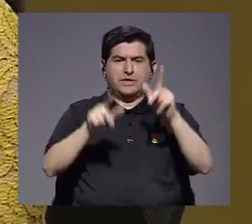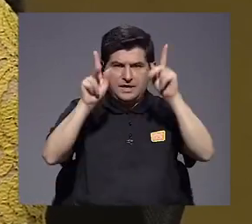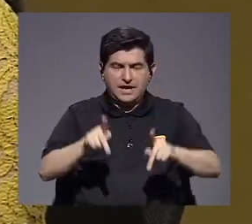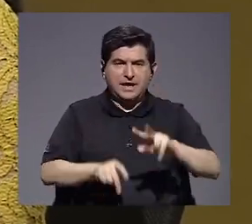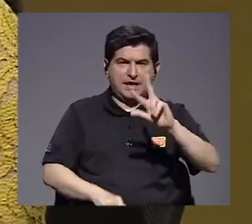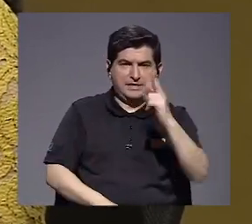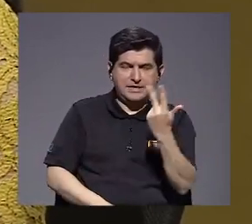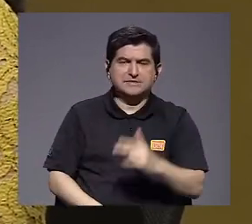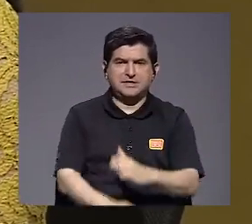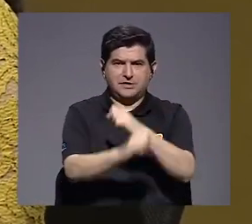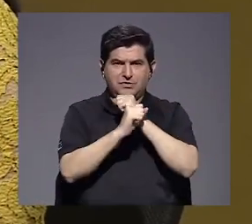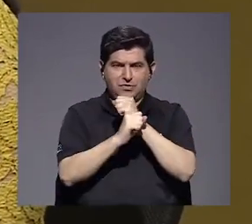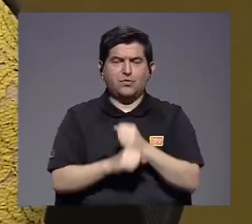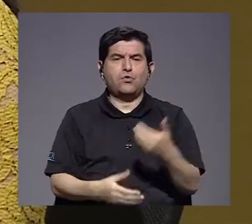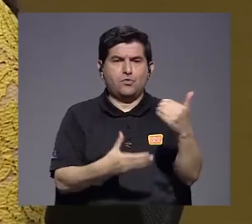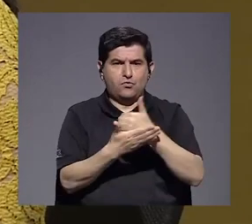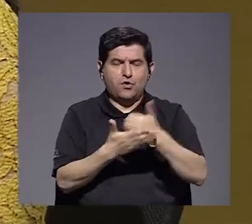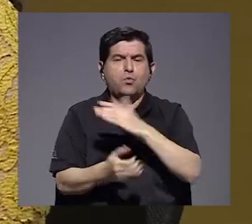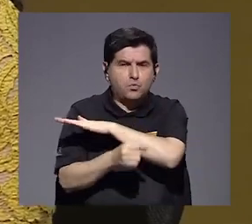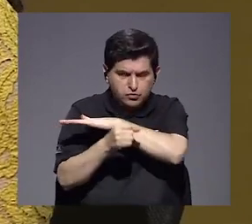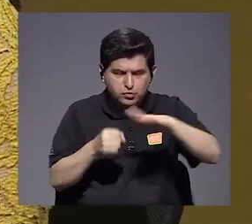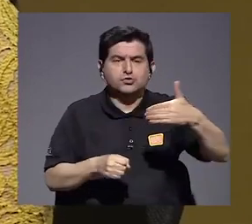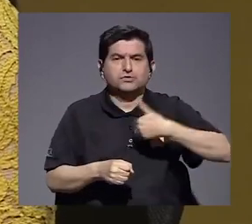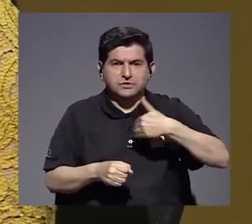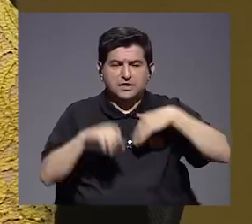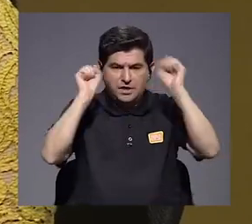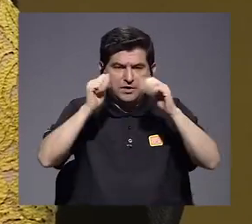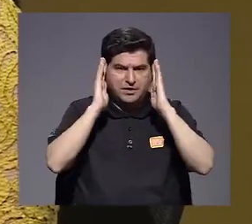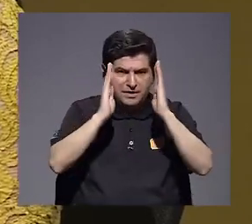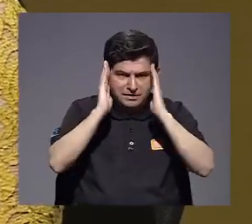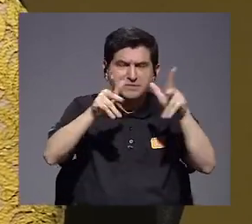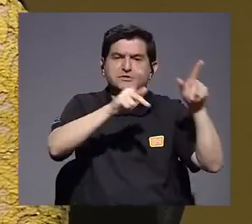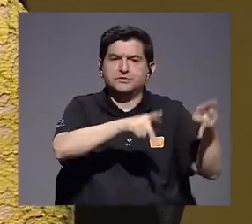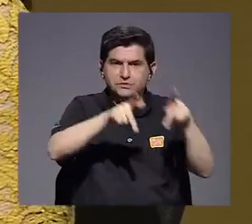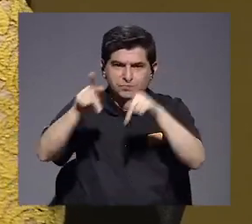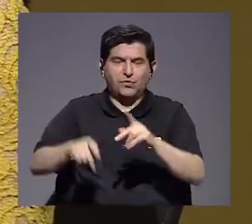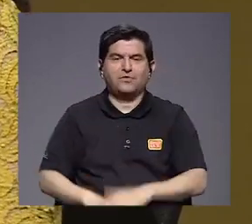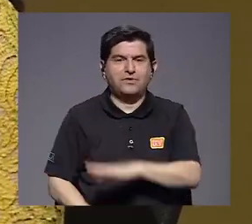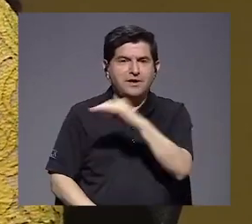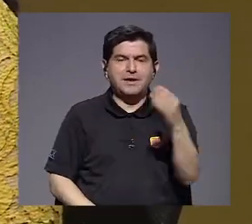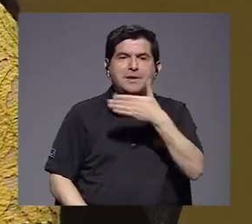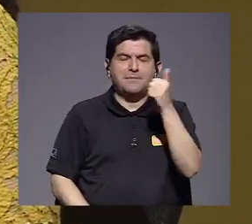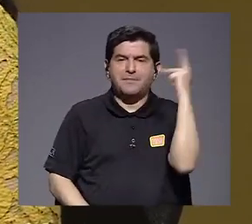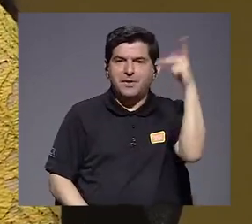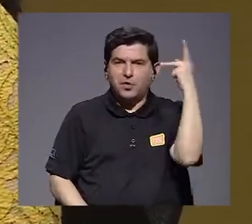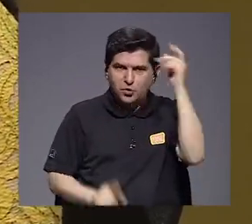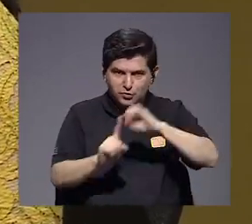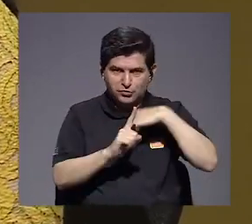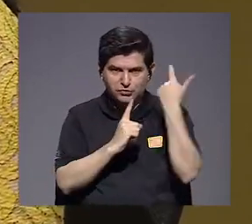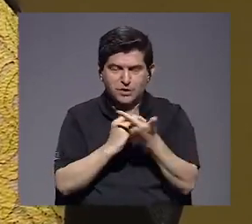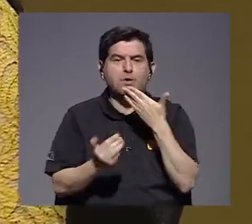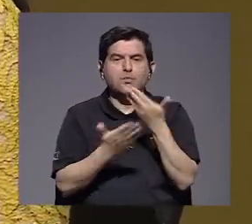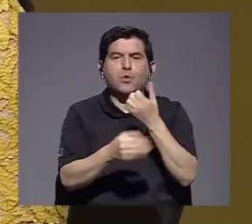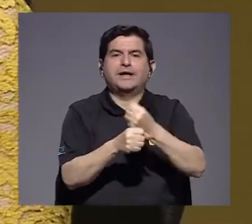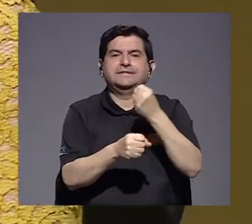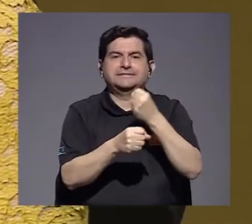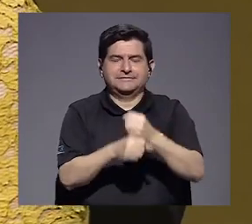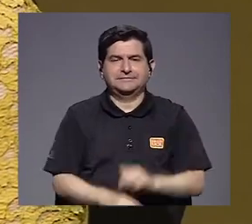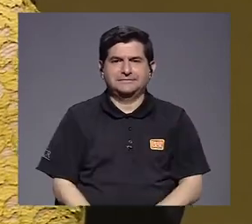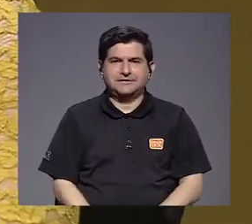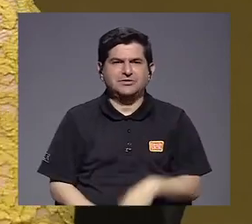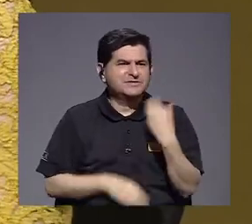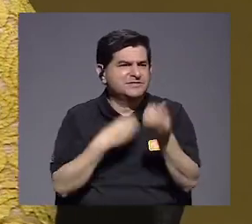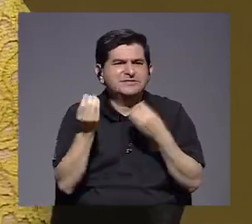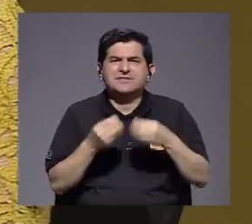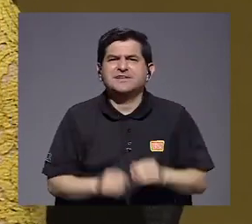uno, tercero, garantizar de que hay recursos suficientes para poder atender a las personas y la mejor política social es un buen empleo. Entonces, ¿cómo